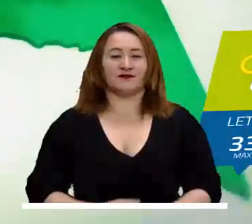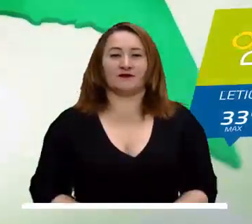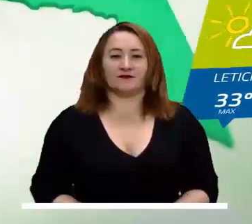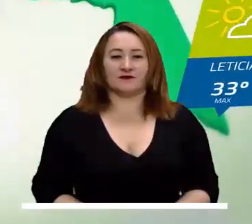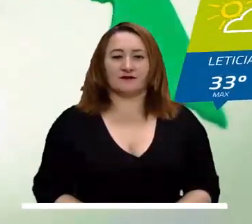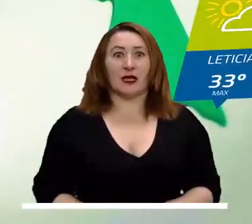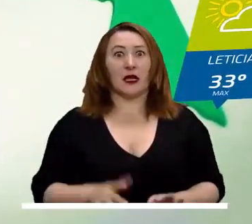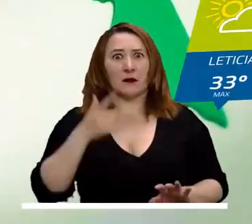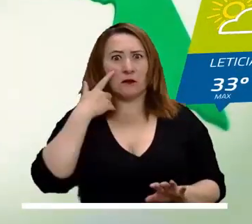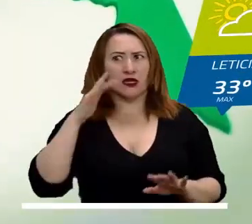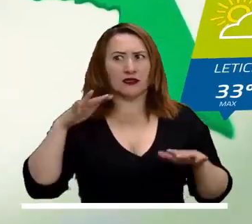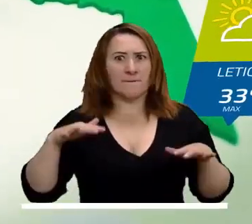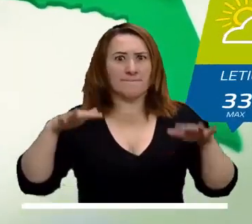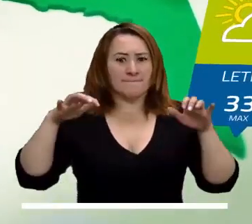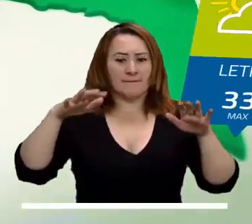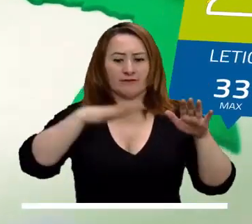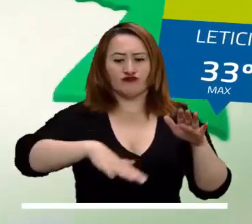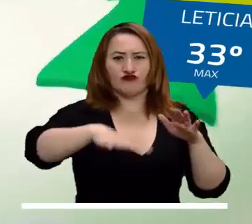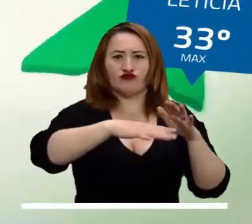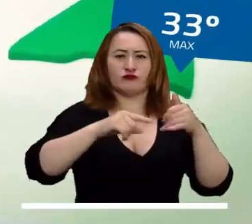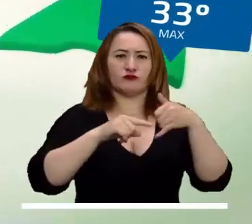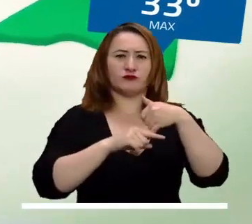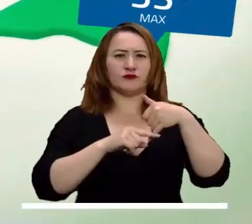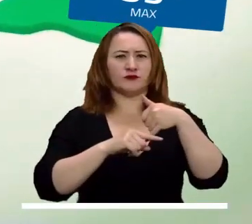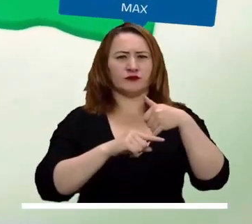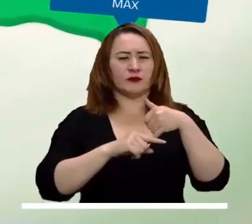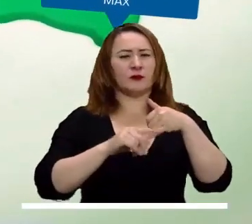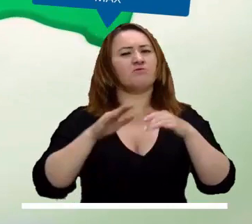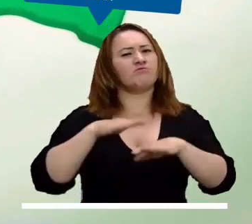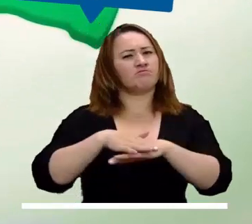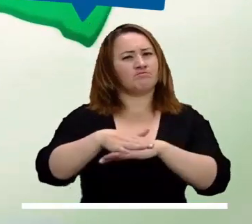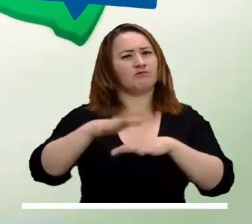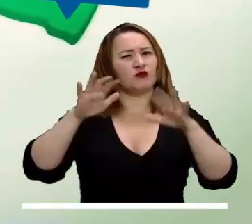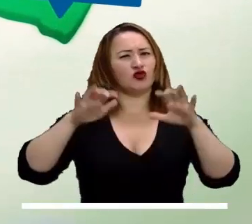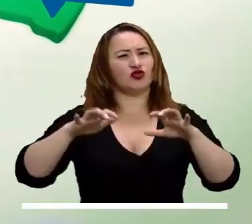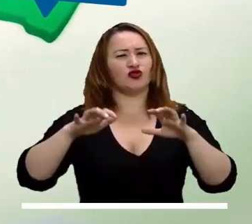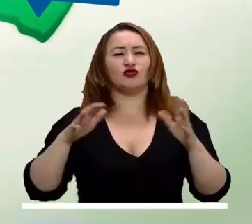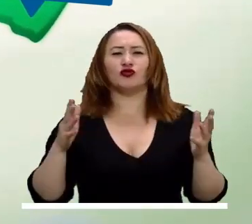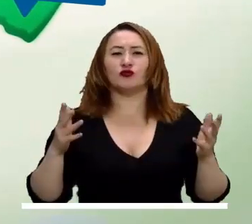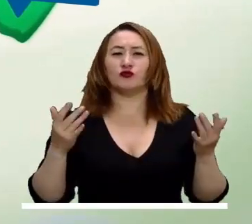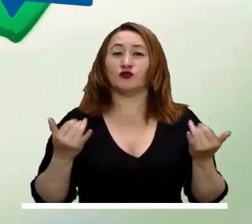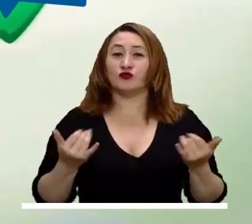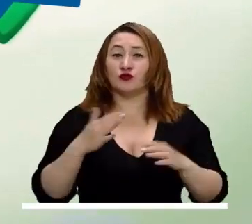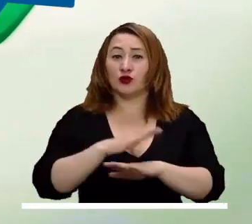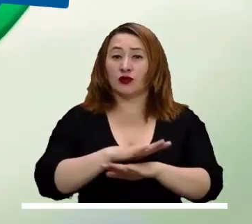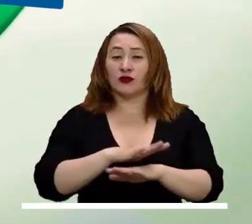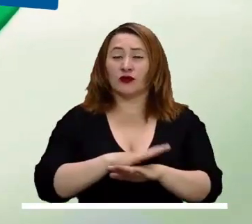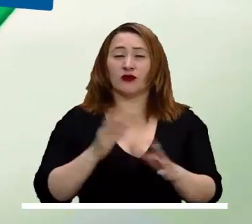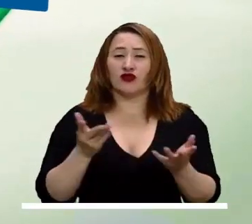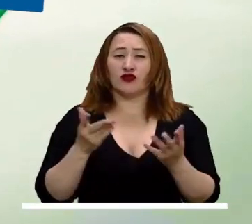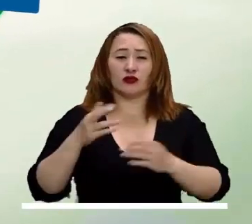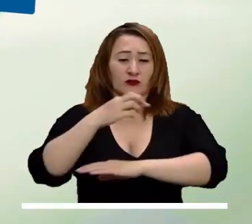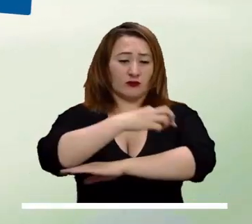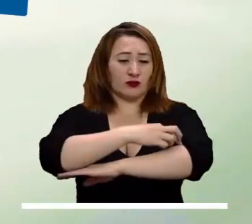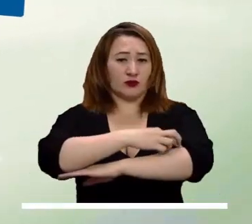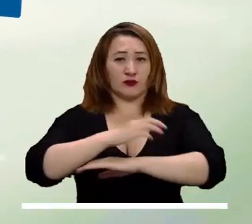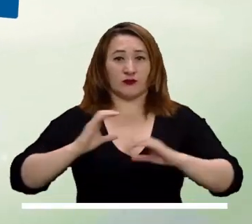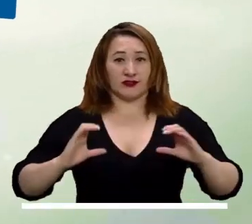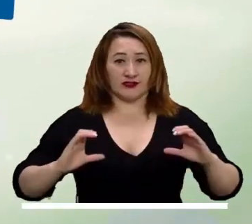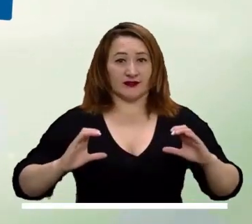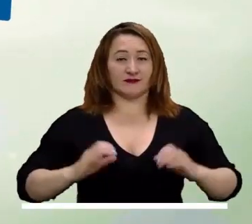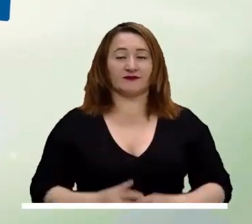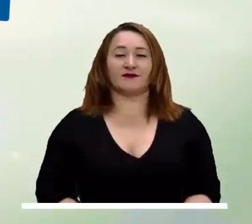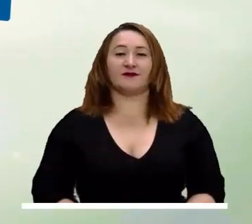Aunque se prevé tiempo seco en la región amazónica, se espera que las lluvias se tomen la tarde en sectores de Putumayo y